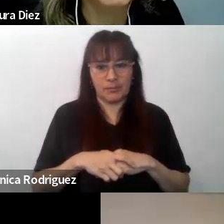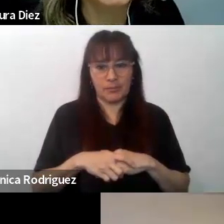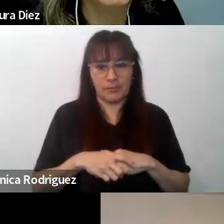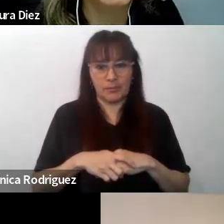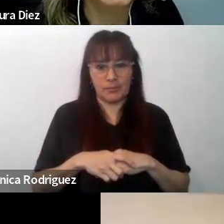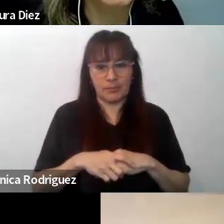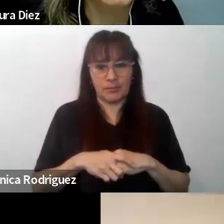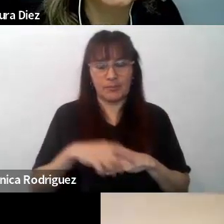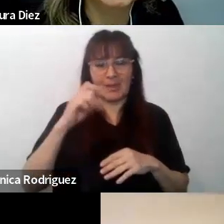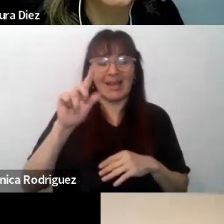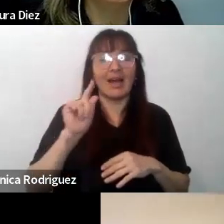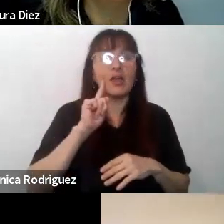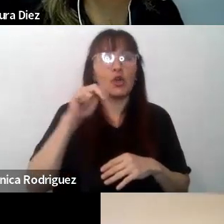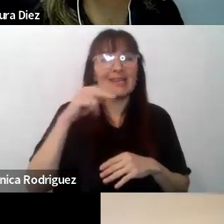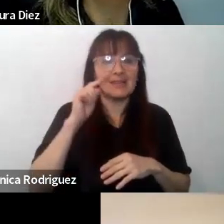Diabolina, a te toca, ¿no?